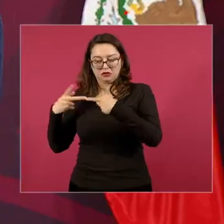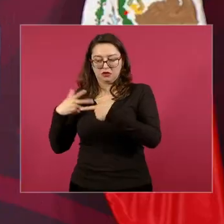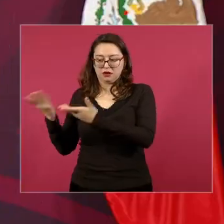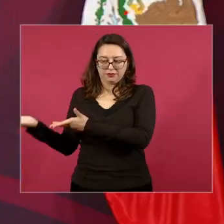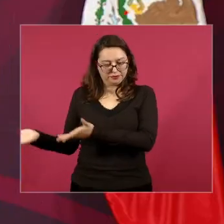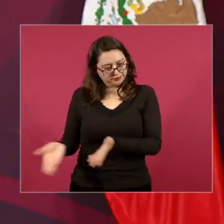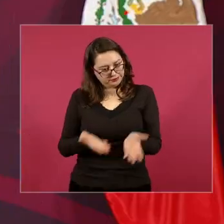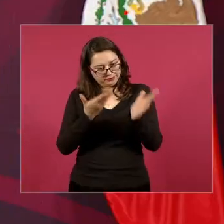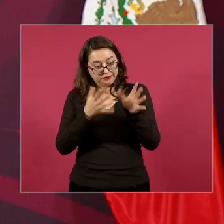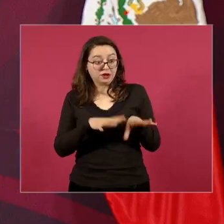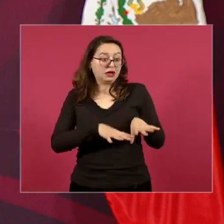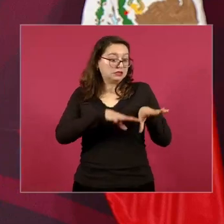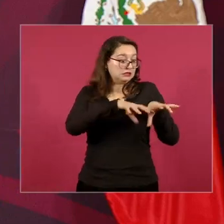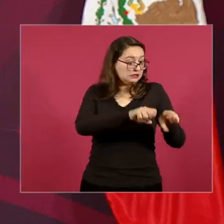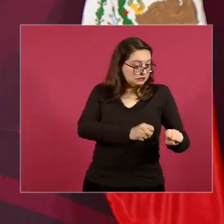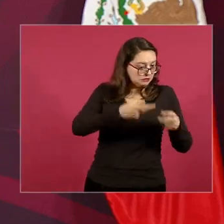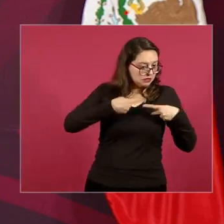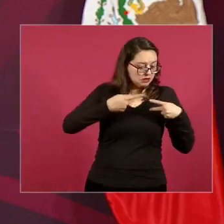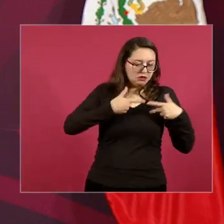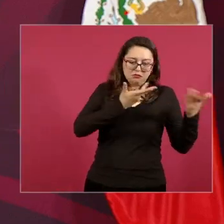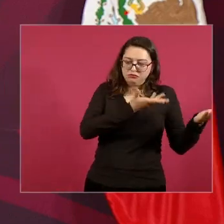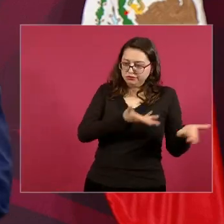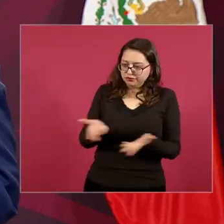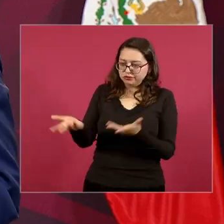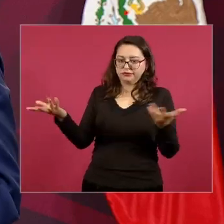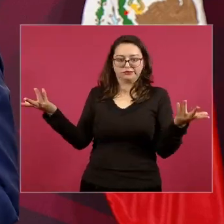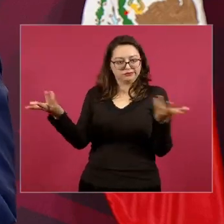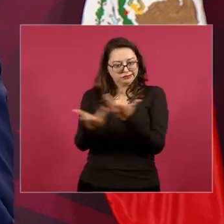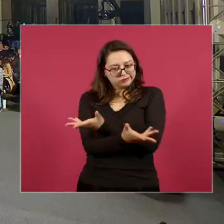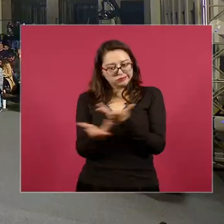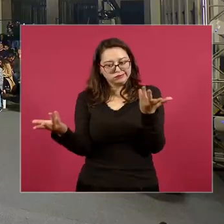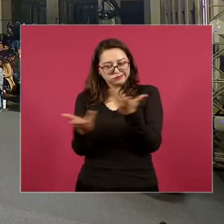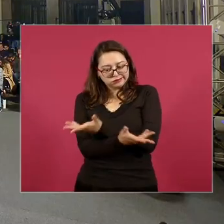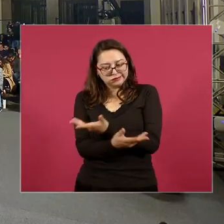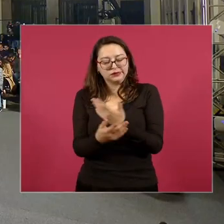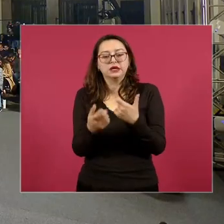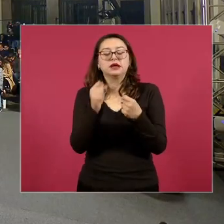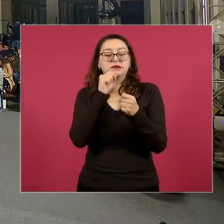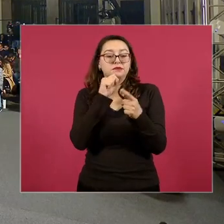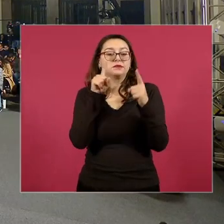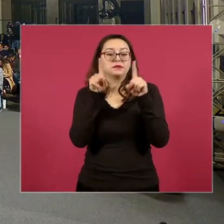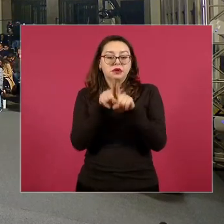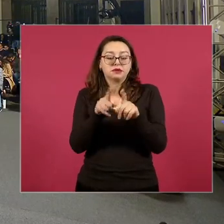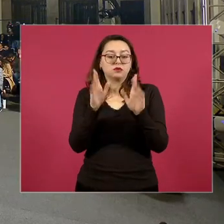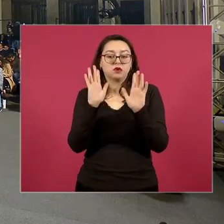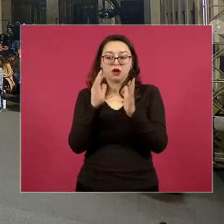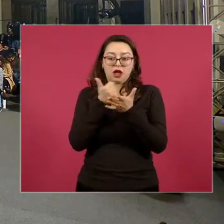y se siga avanzando en bien de todos